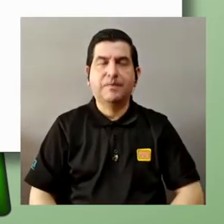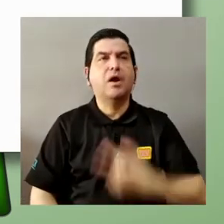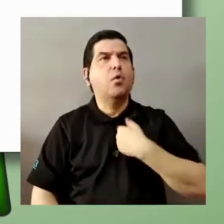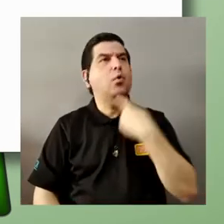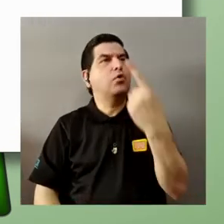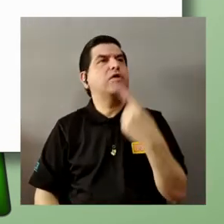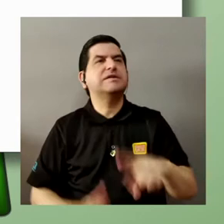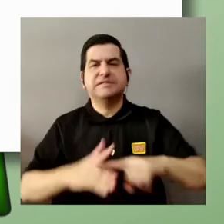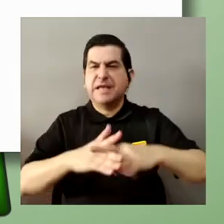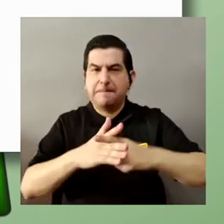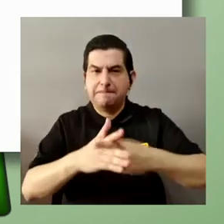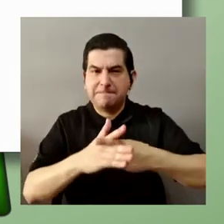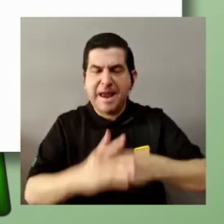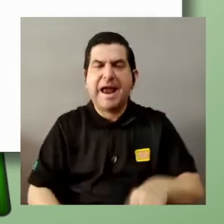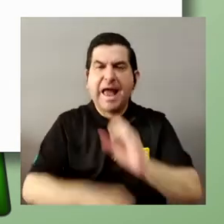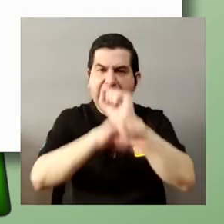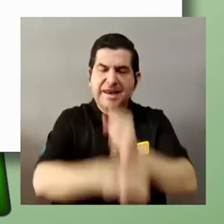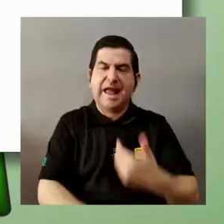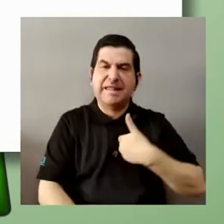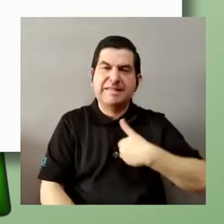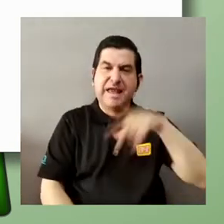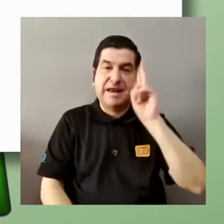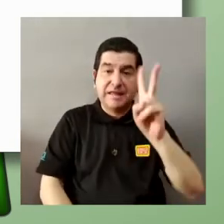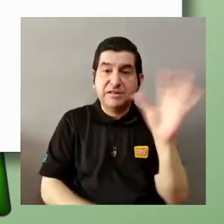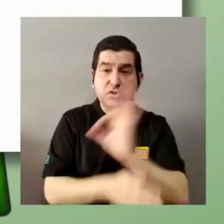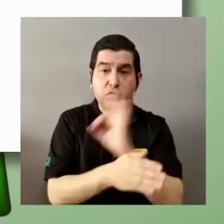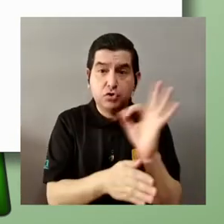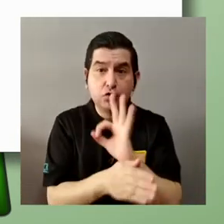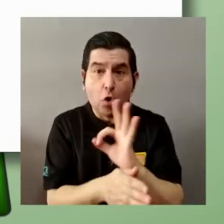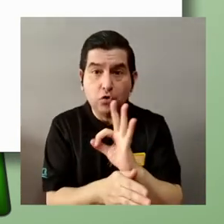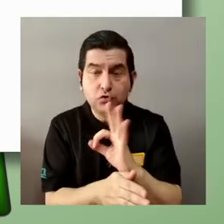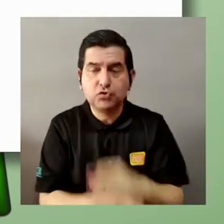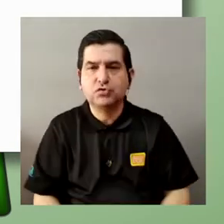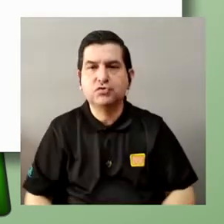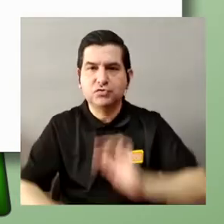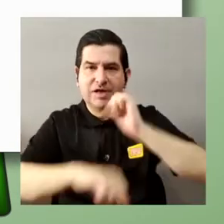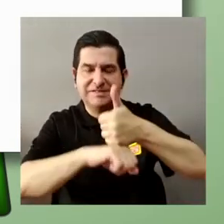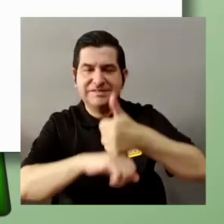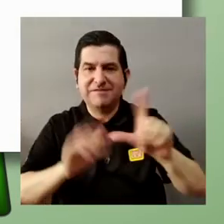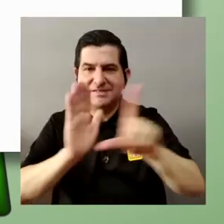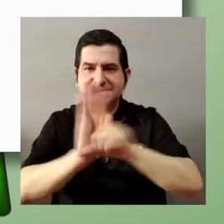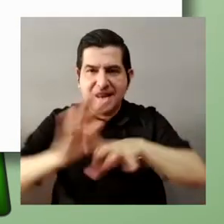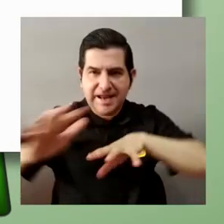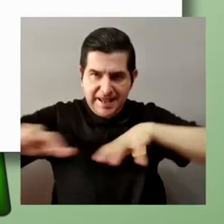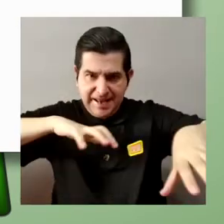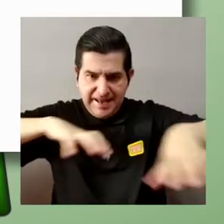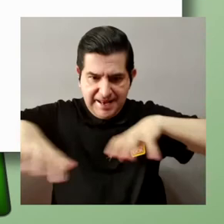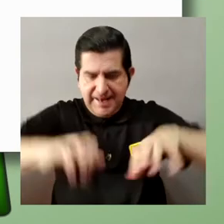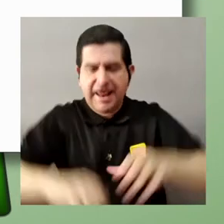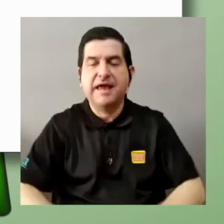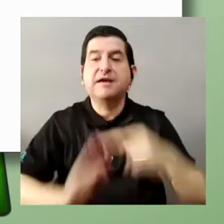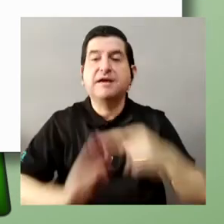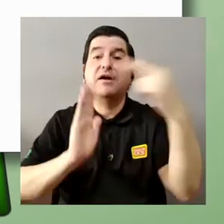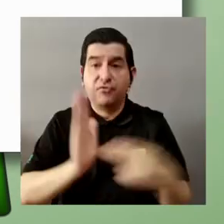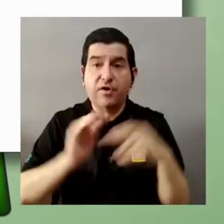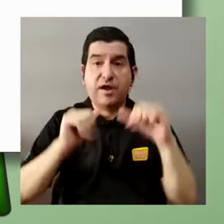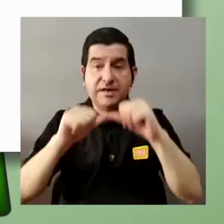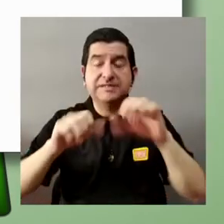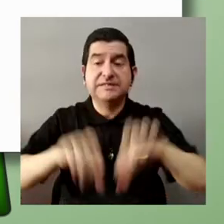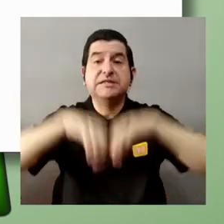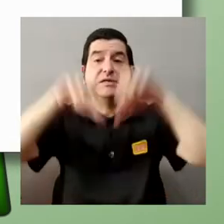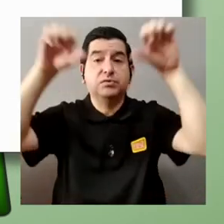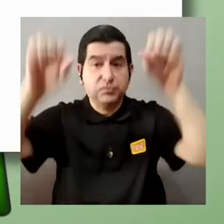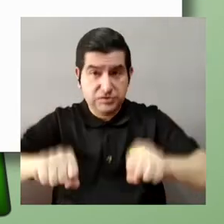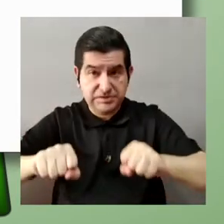entonces uno puede decir que la mecánica clásica tiene dos funciones la de crear leyes del movimiento que son las